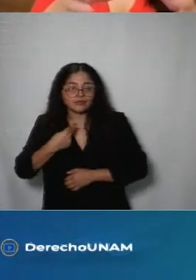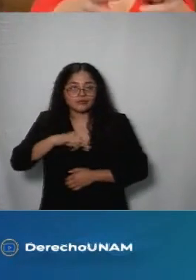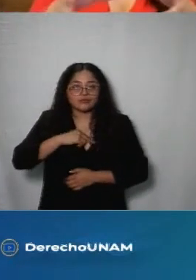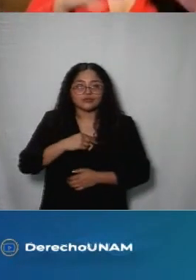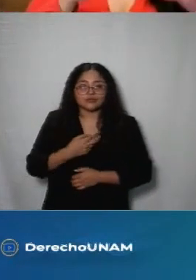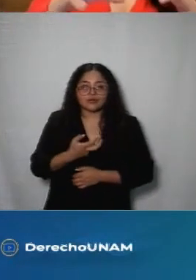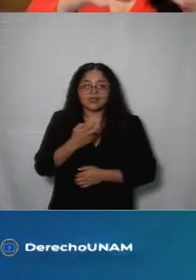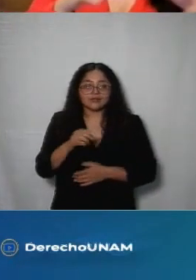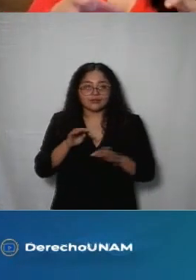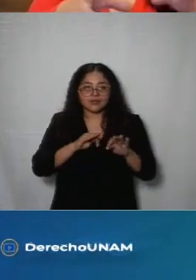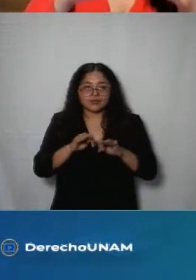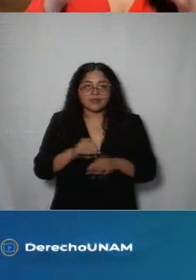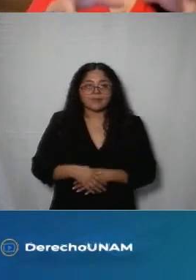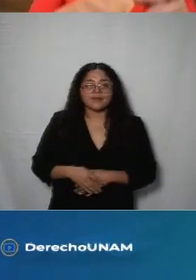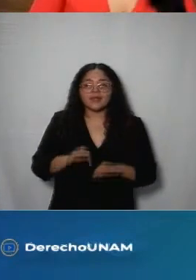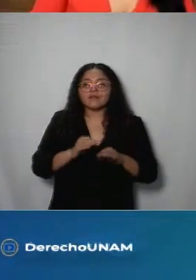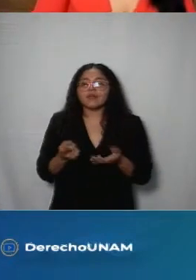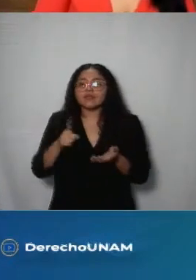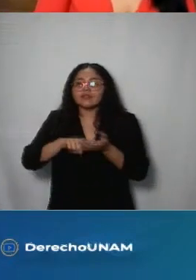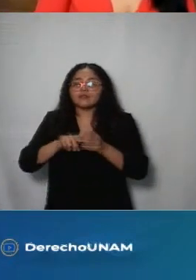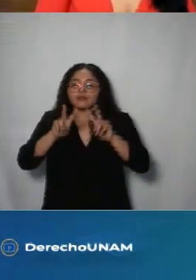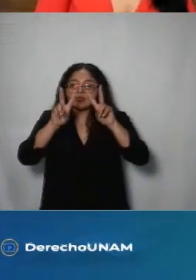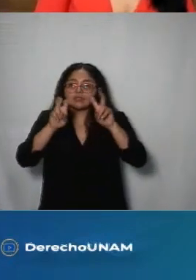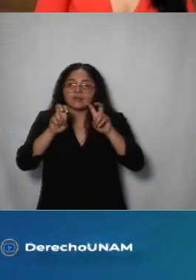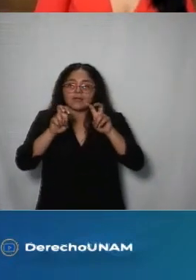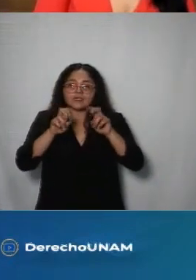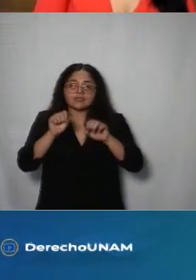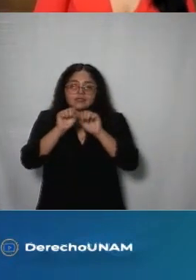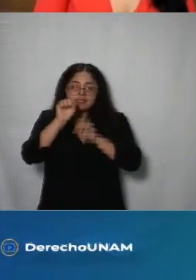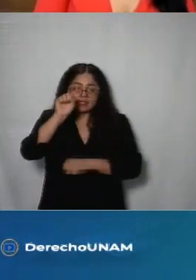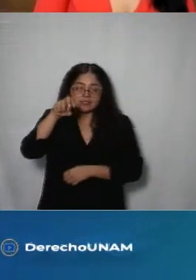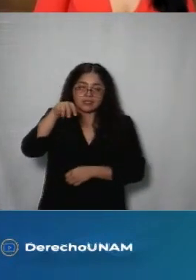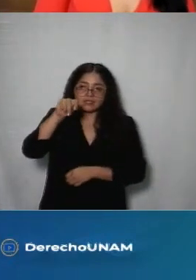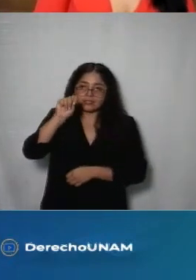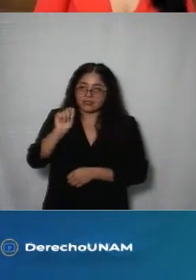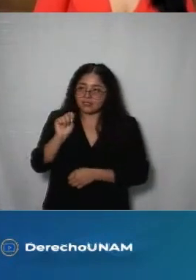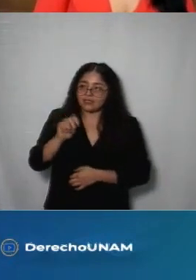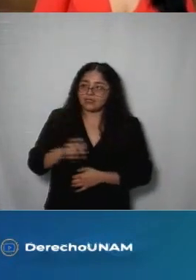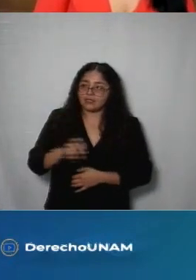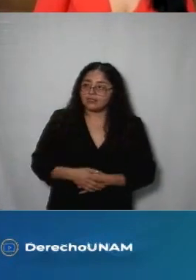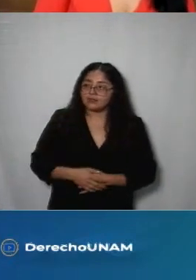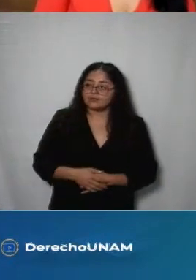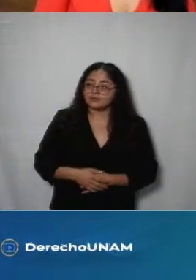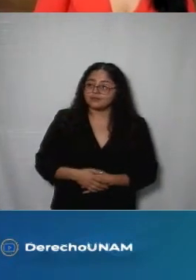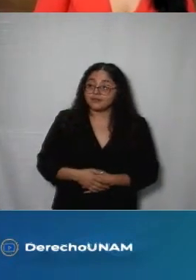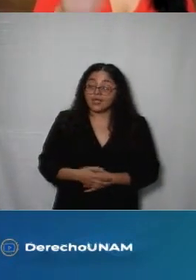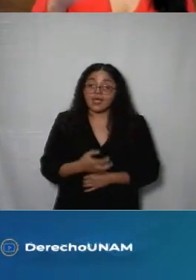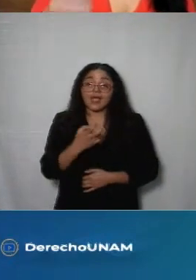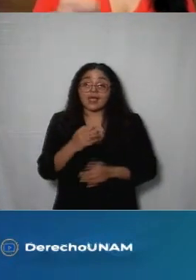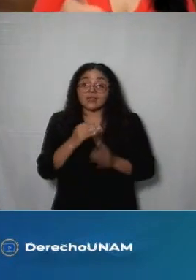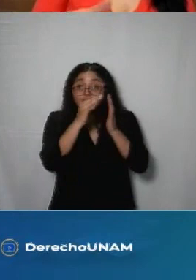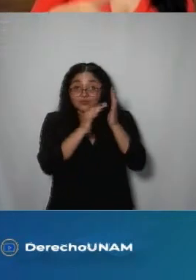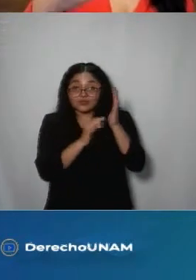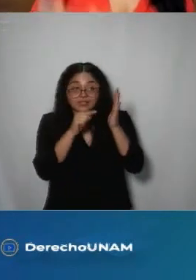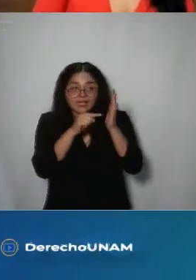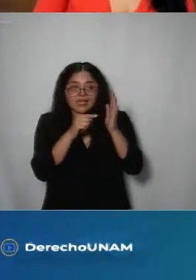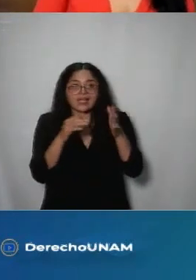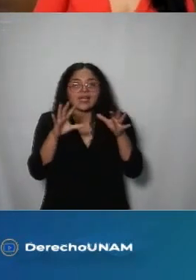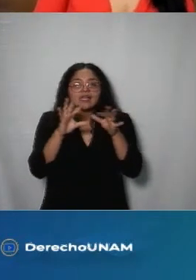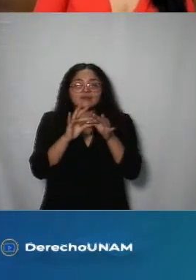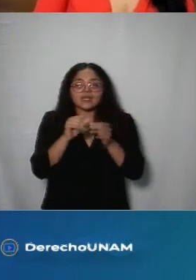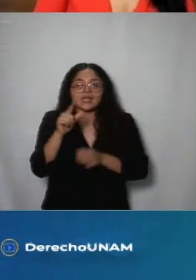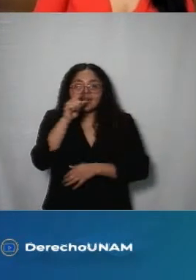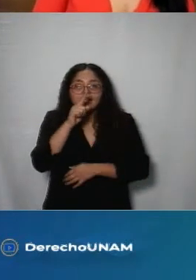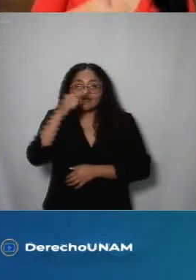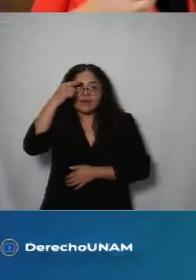agrupamos así trabajamos en temáticas dentro del sistema nacional de transparente de transparencia y bueno estas guías fueron de lenguaje incluyente de